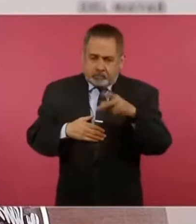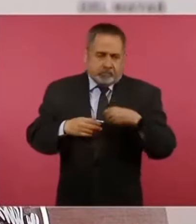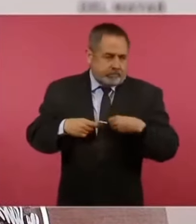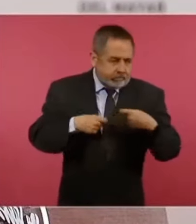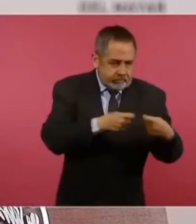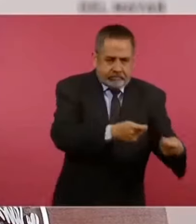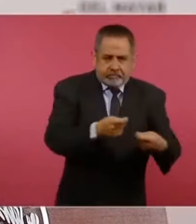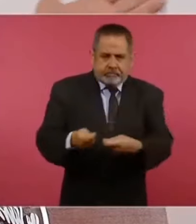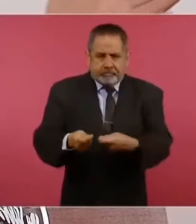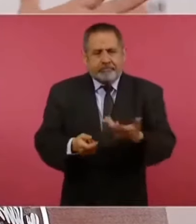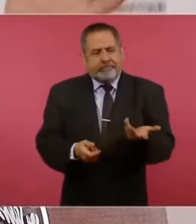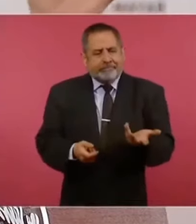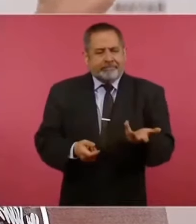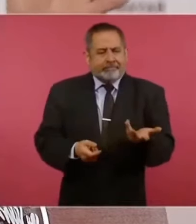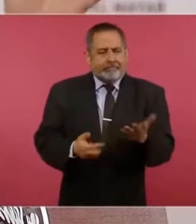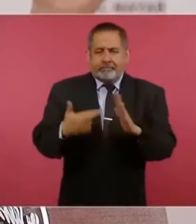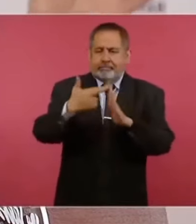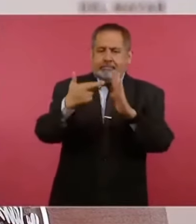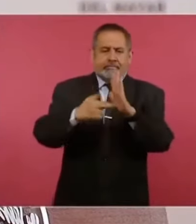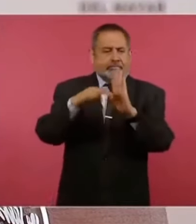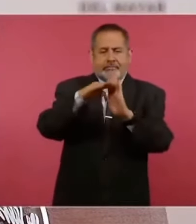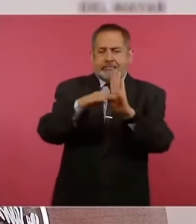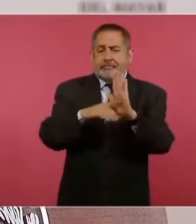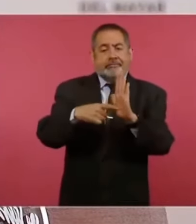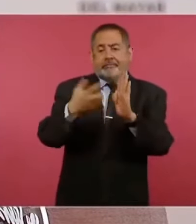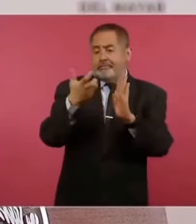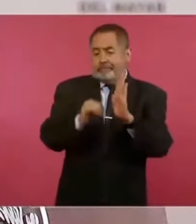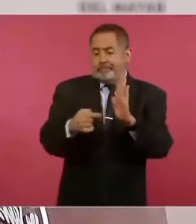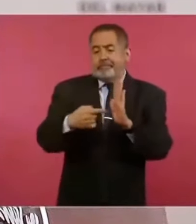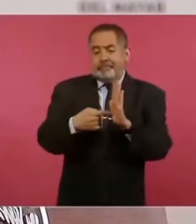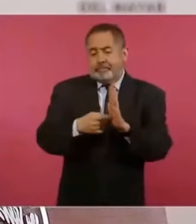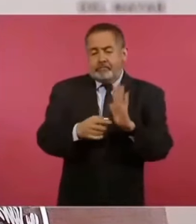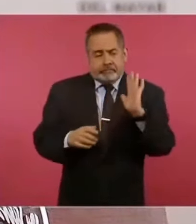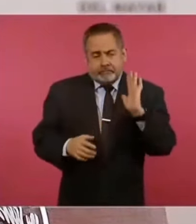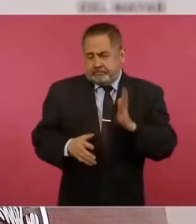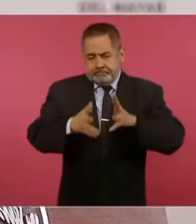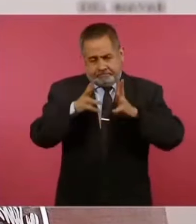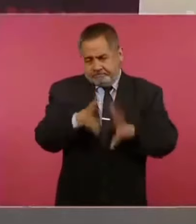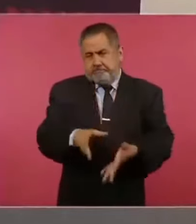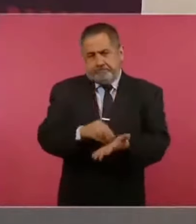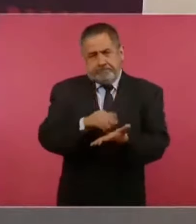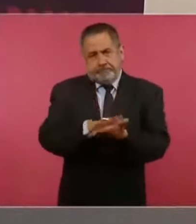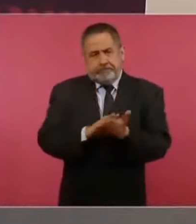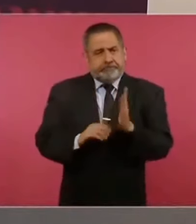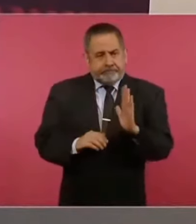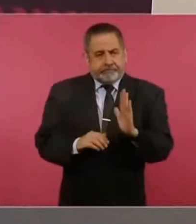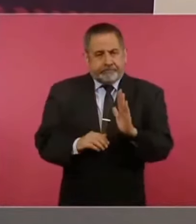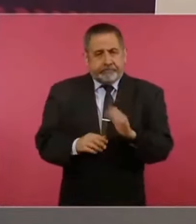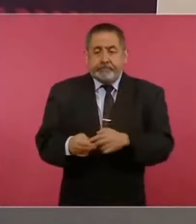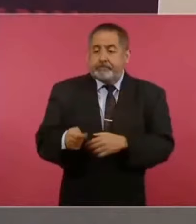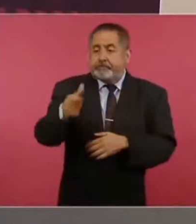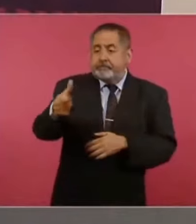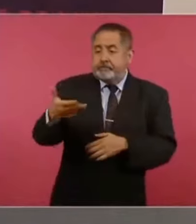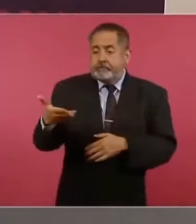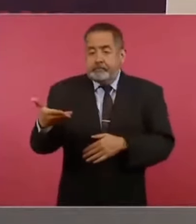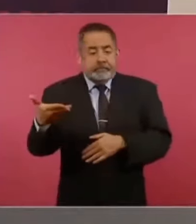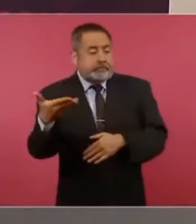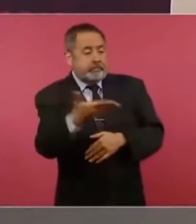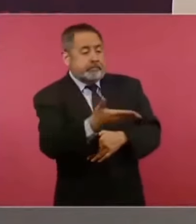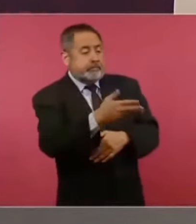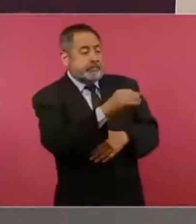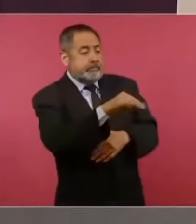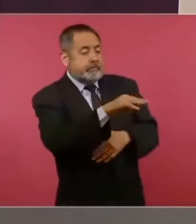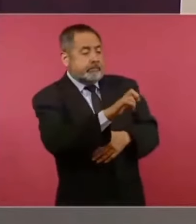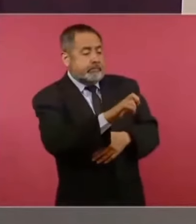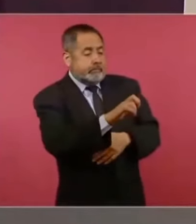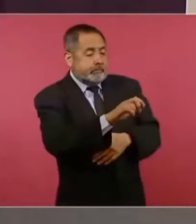Entonces, por el mecanismo que está establecido que nadie quede sin